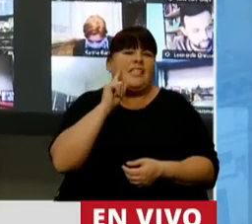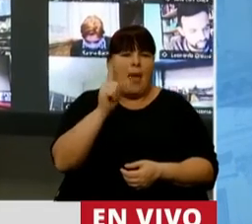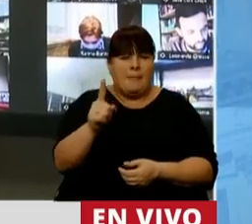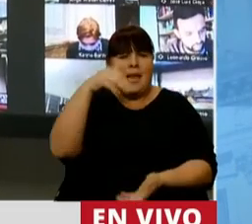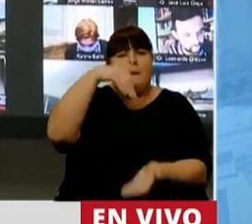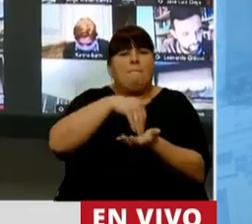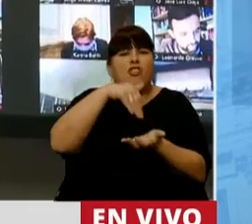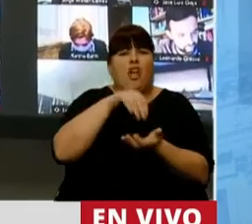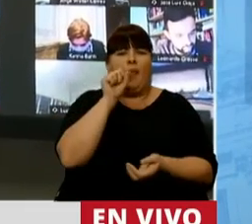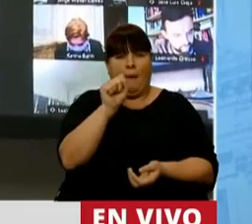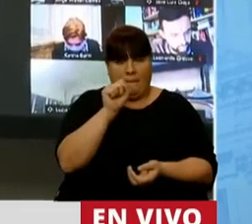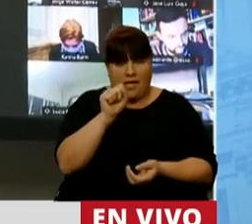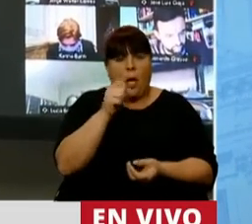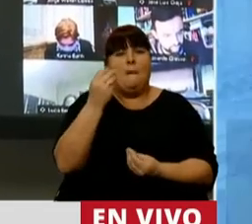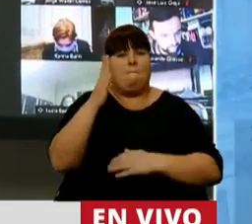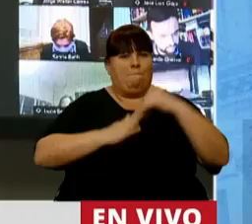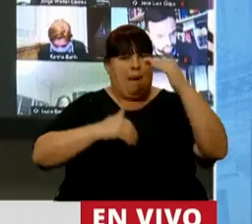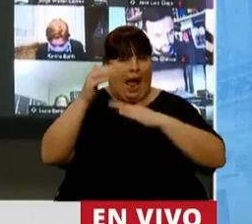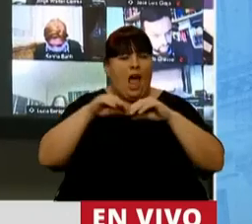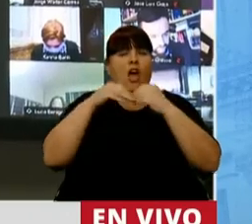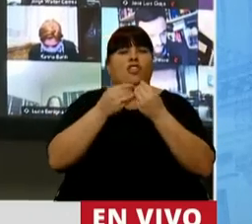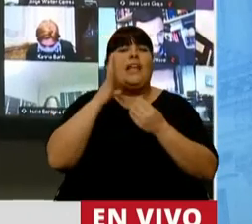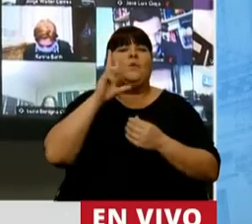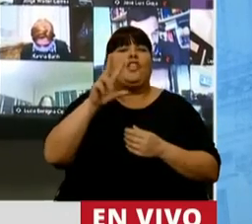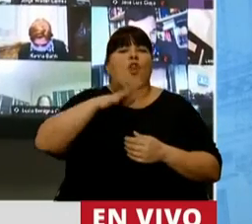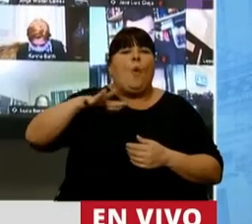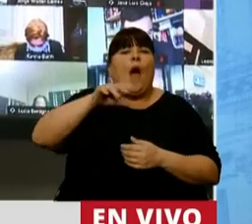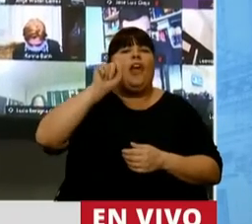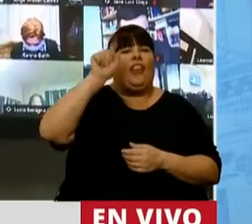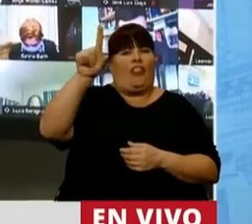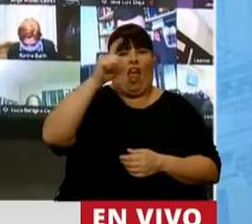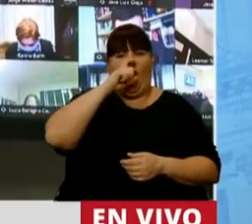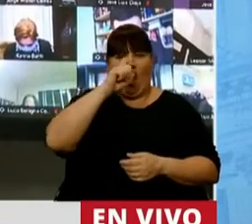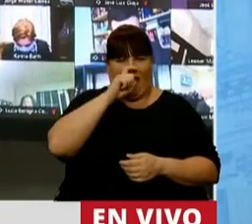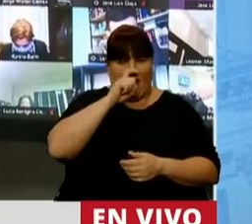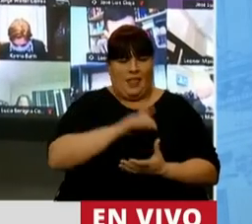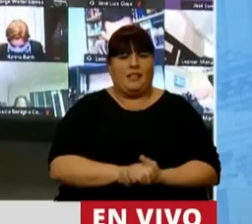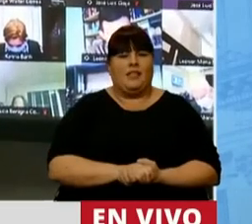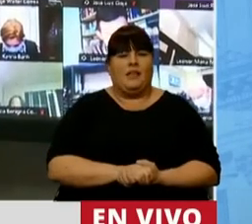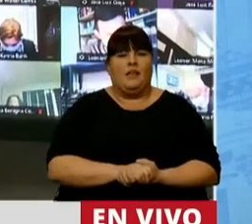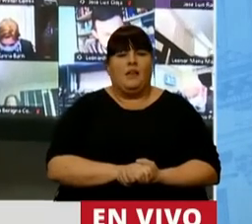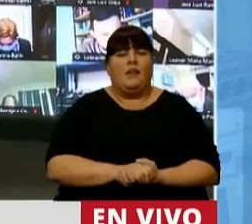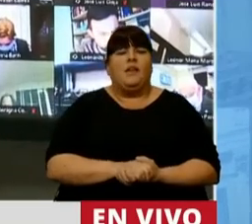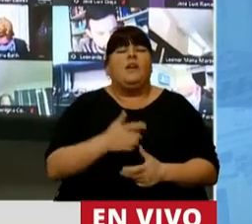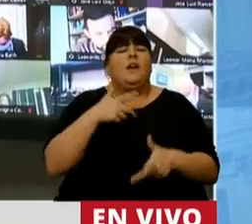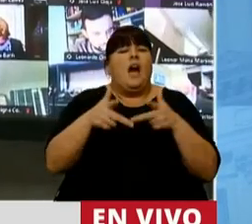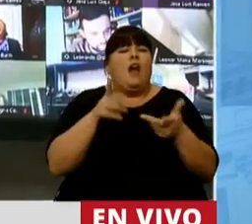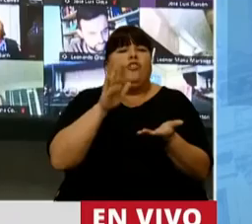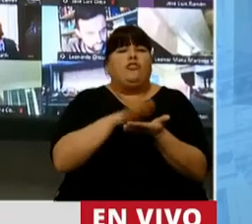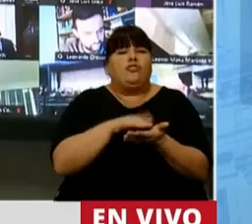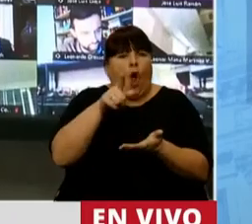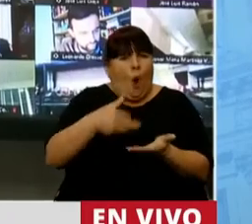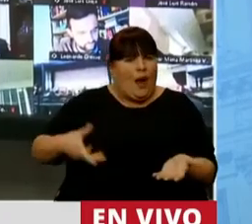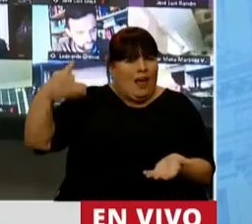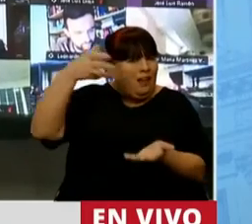millones de pesos para obras de 52 municipios de la provincia de Corrientes. Estamos hablando de